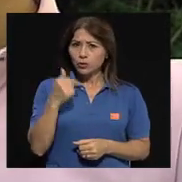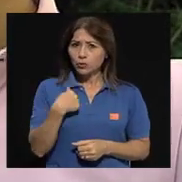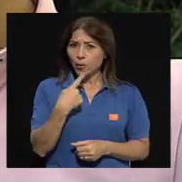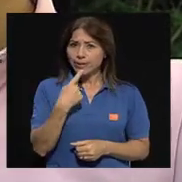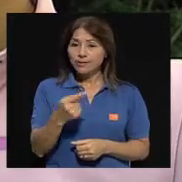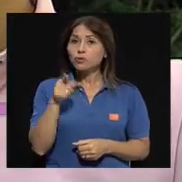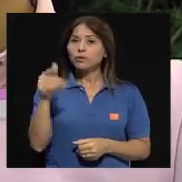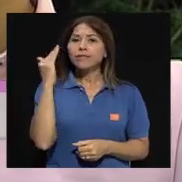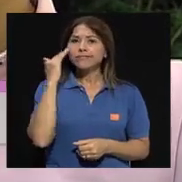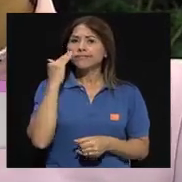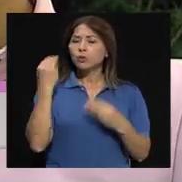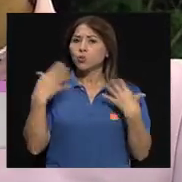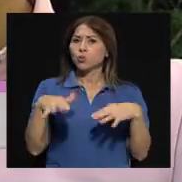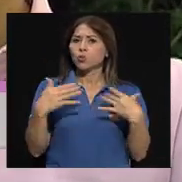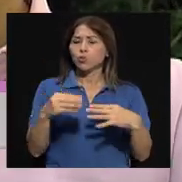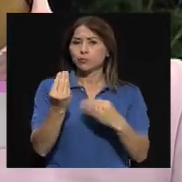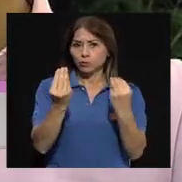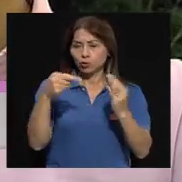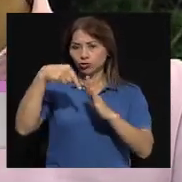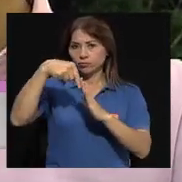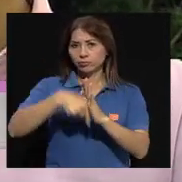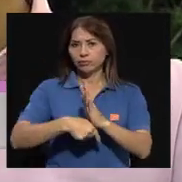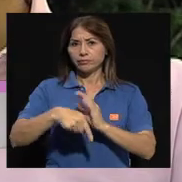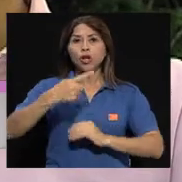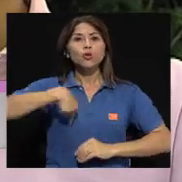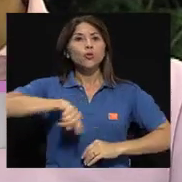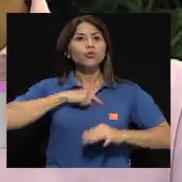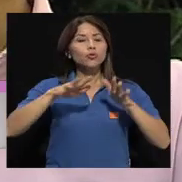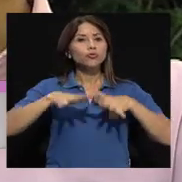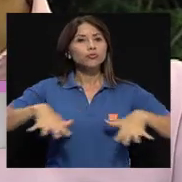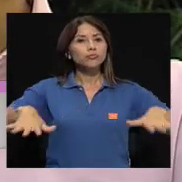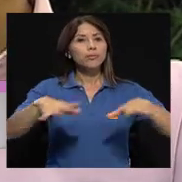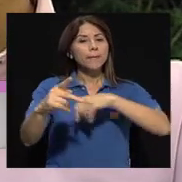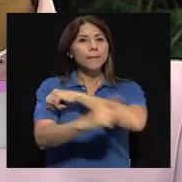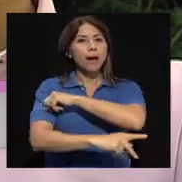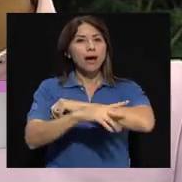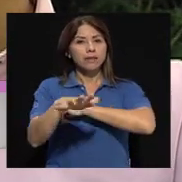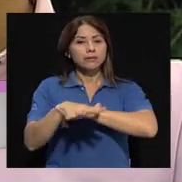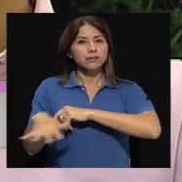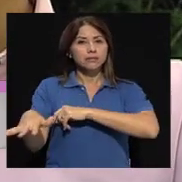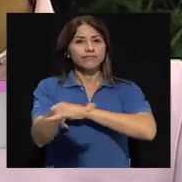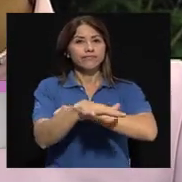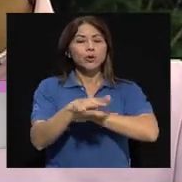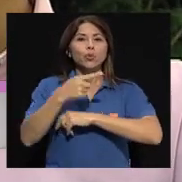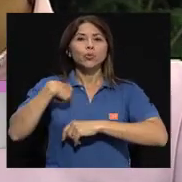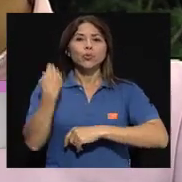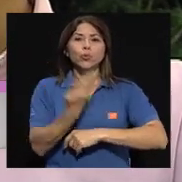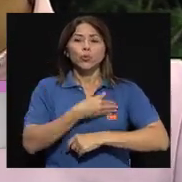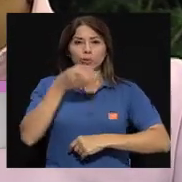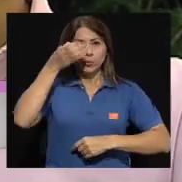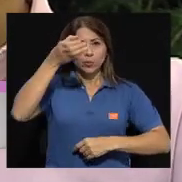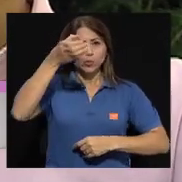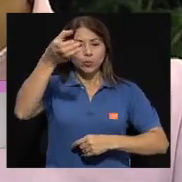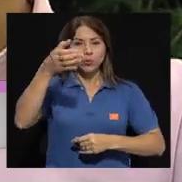basto conocido, y es que nosotros como cultura país no tenemos, pues,